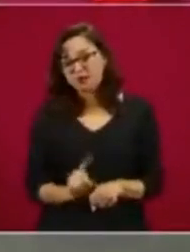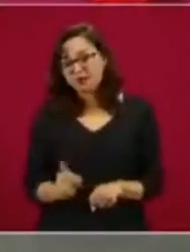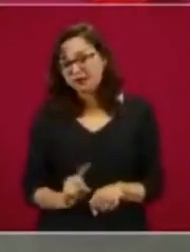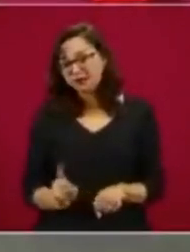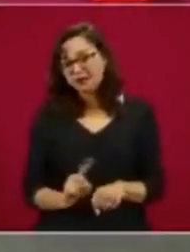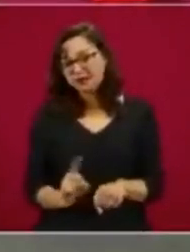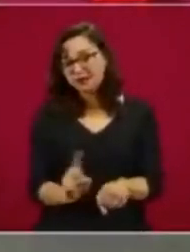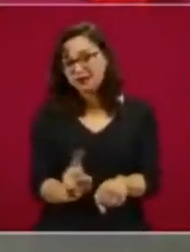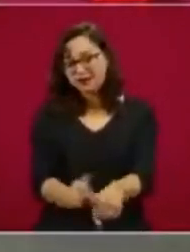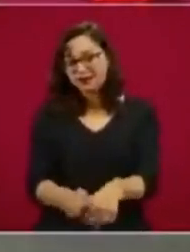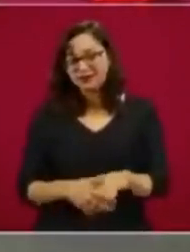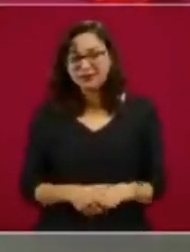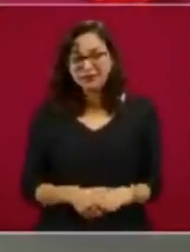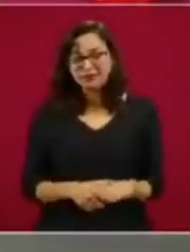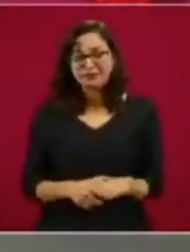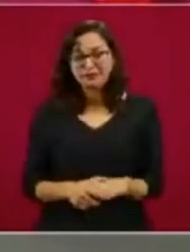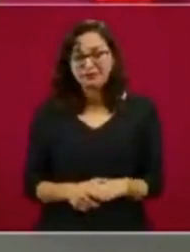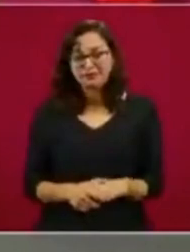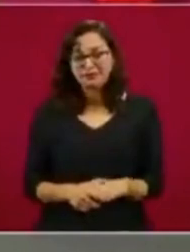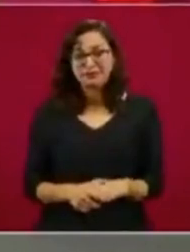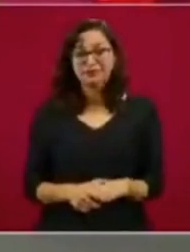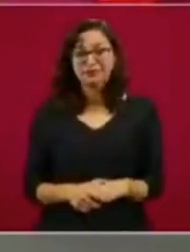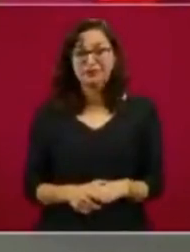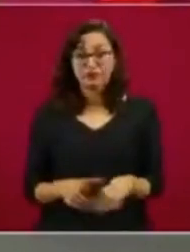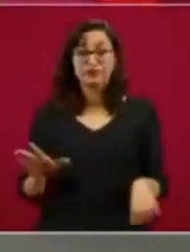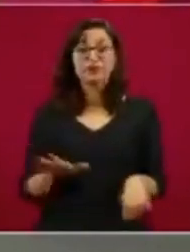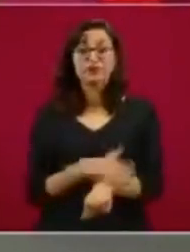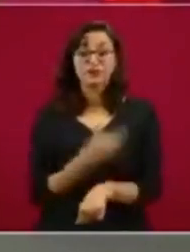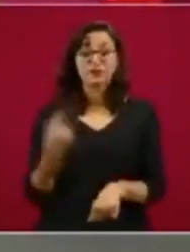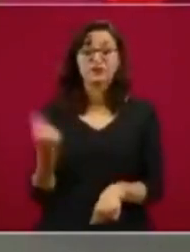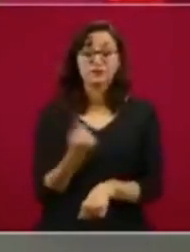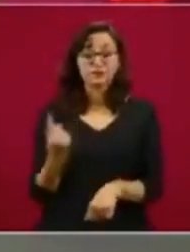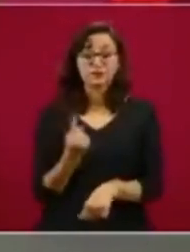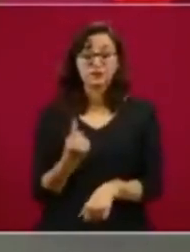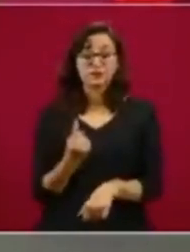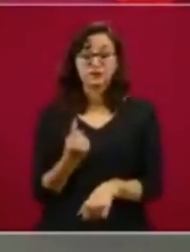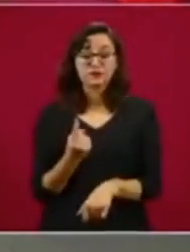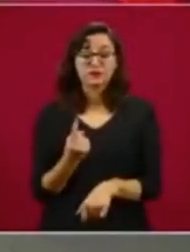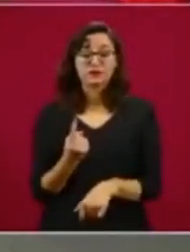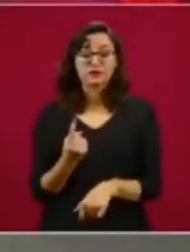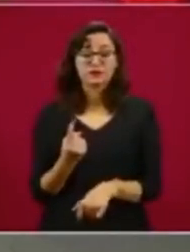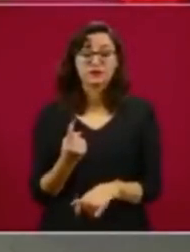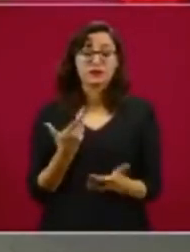porque ya cambiamos la